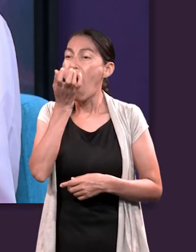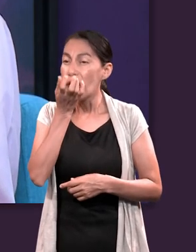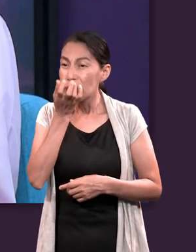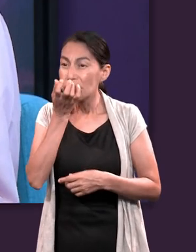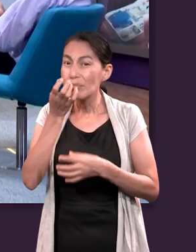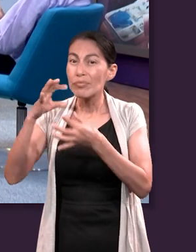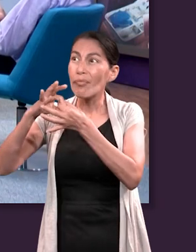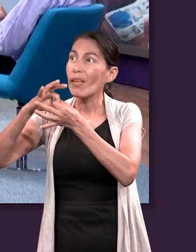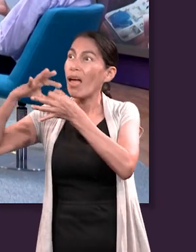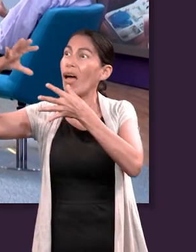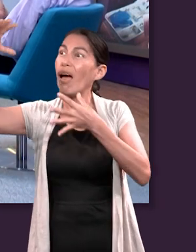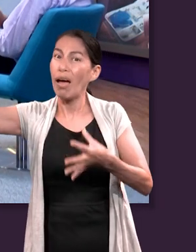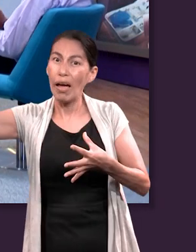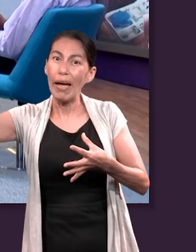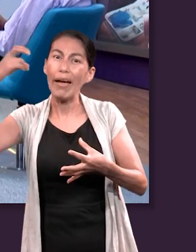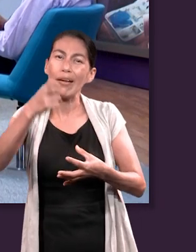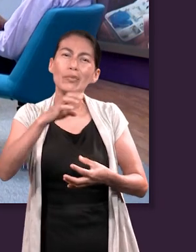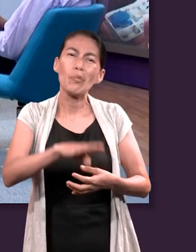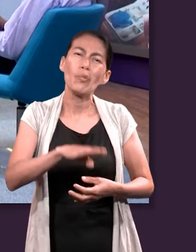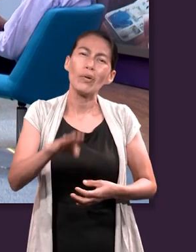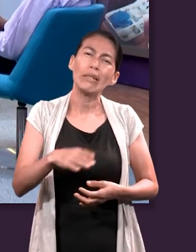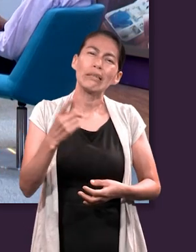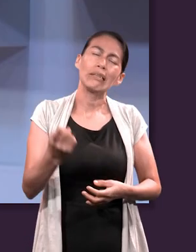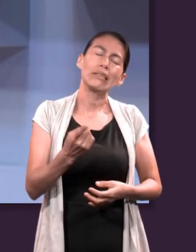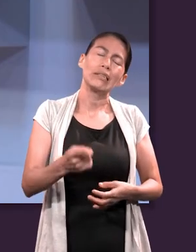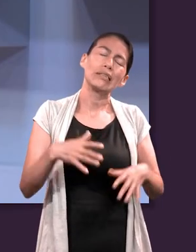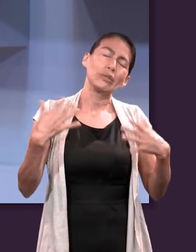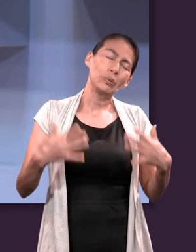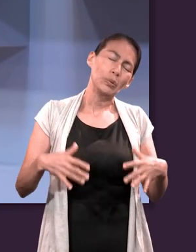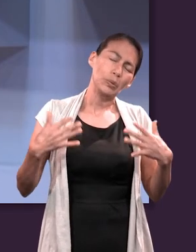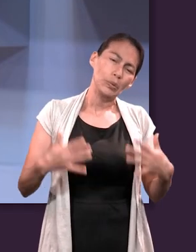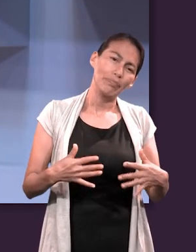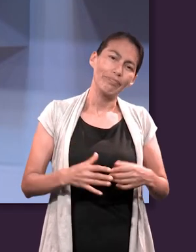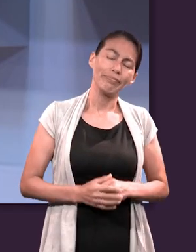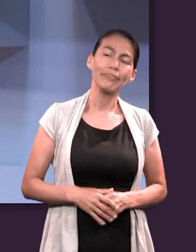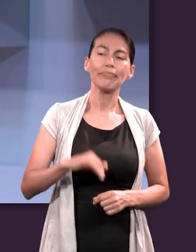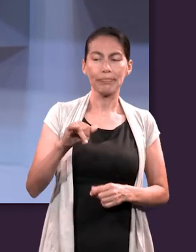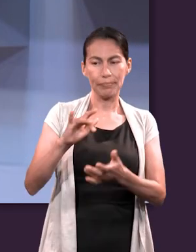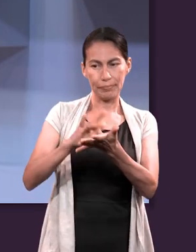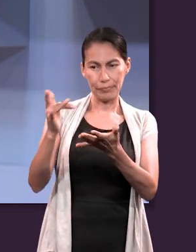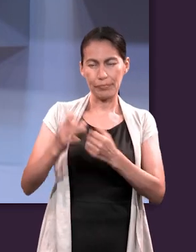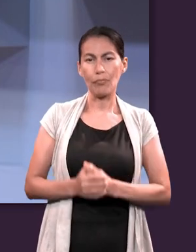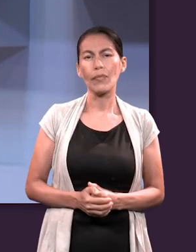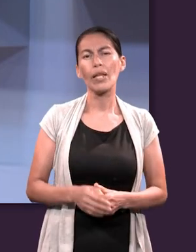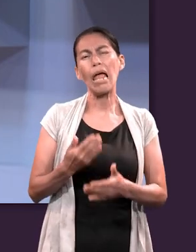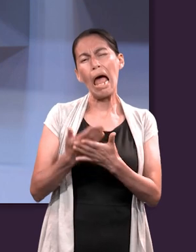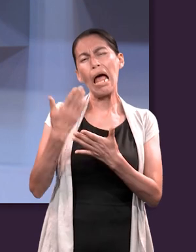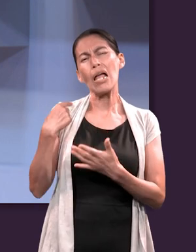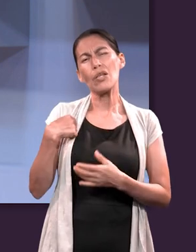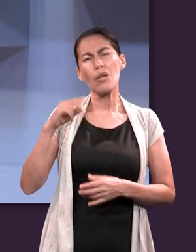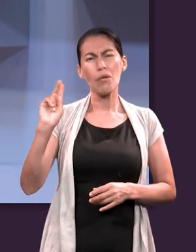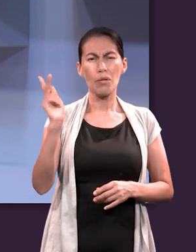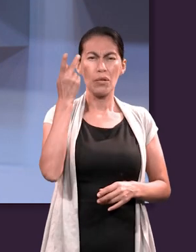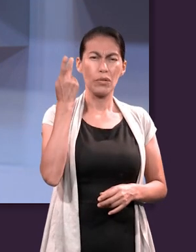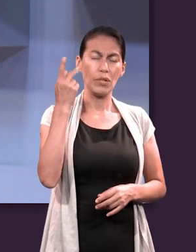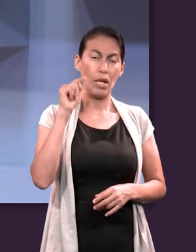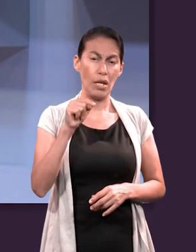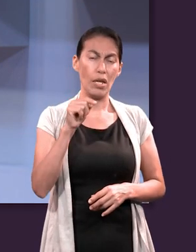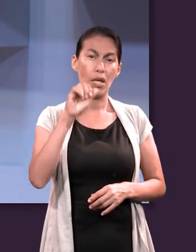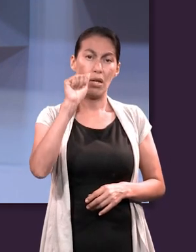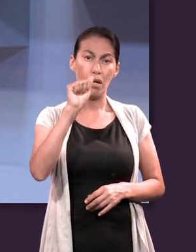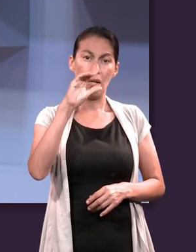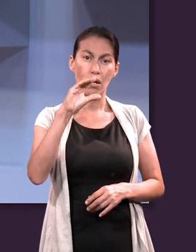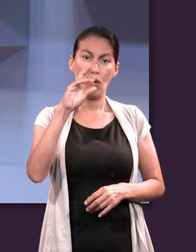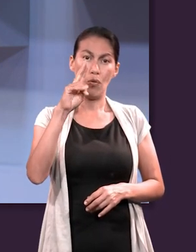y por lo tanto se condenarían a la muerte eterna. Gracias. Cuando estaba en la preparatoria tenía un acuario